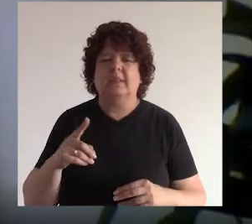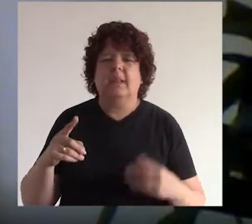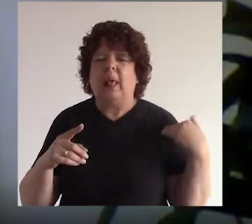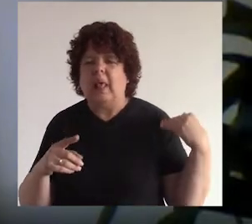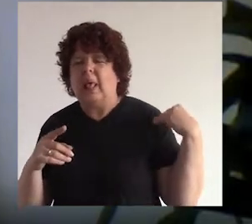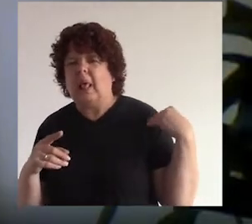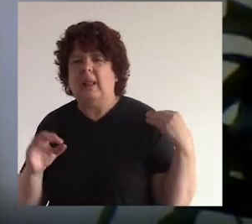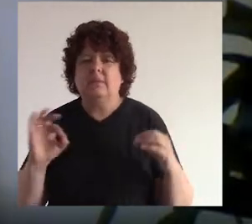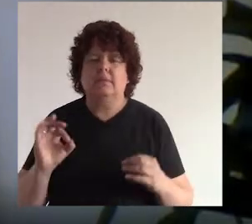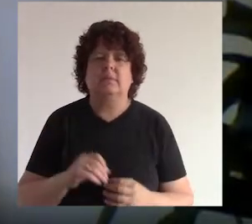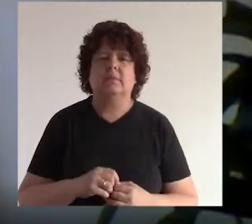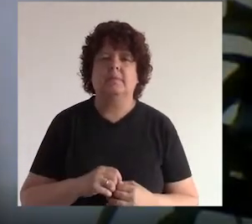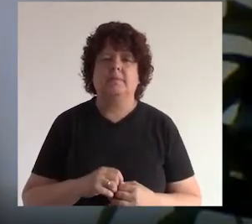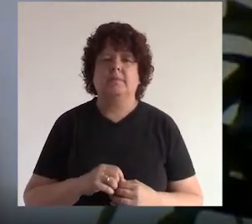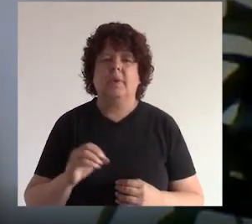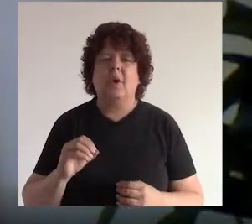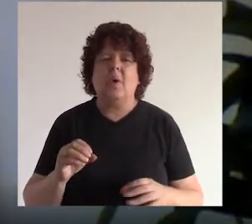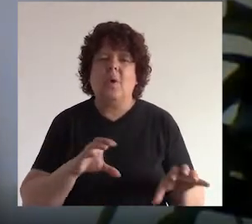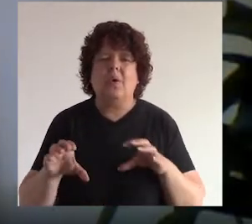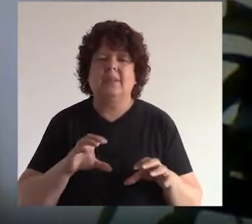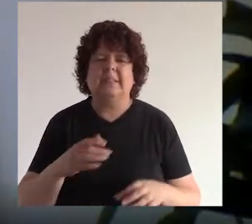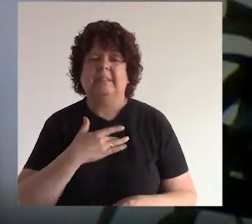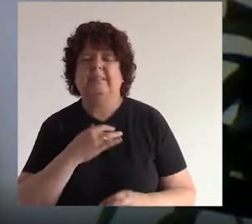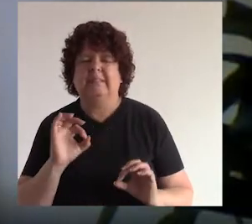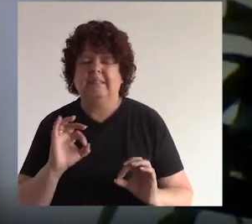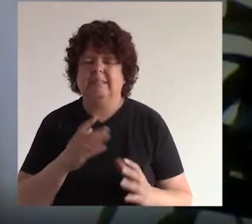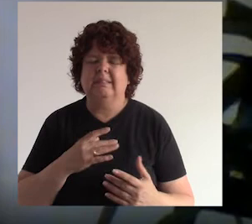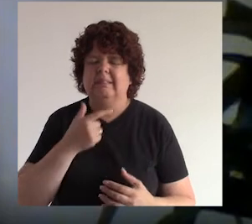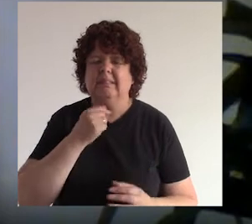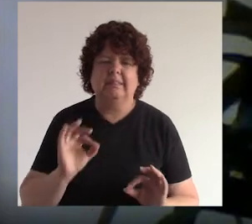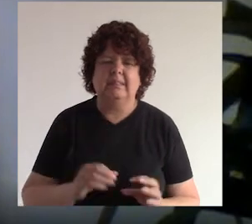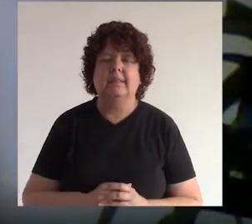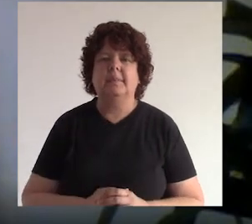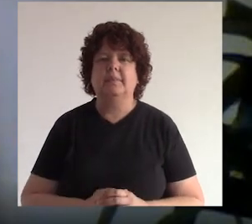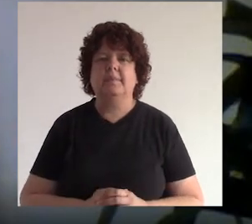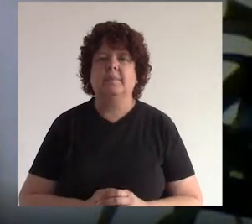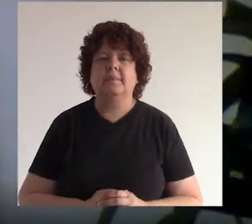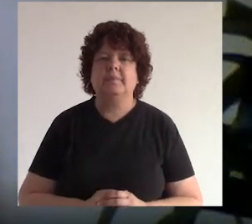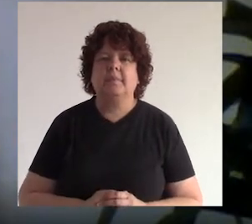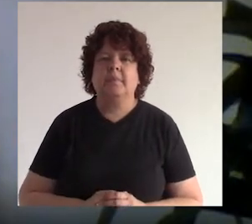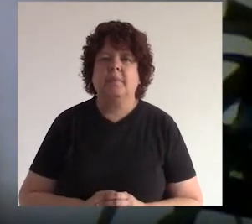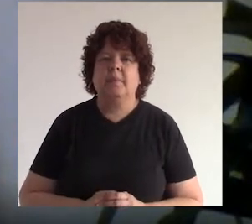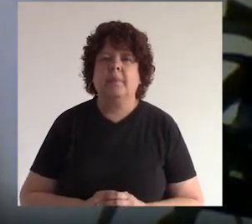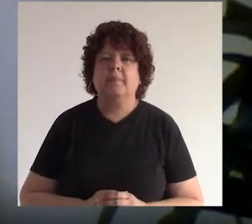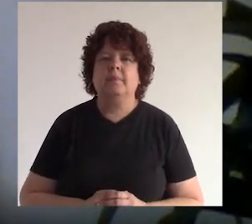sin caer así de improviso o generar una mala impresión ¿no? ¿está bien?